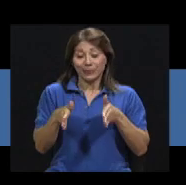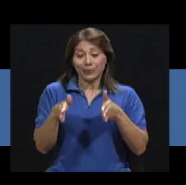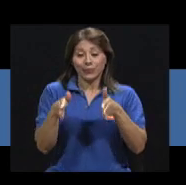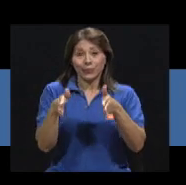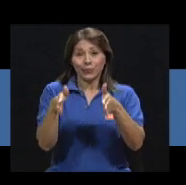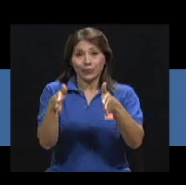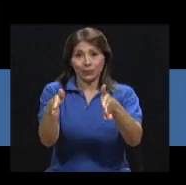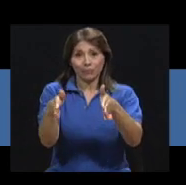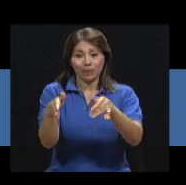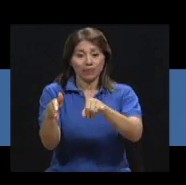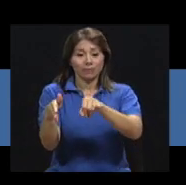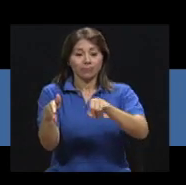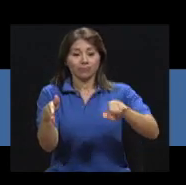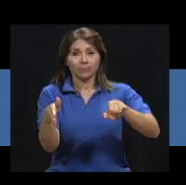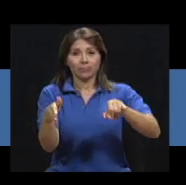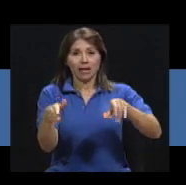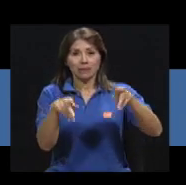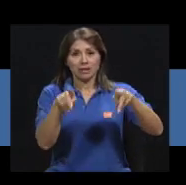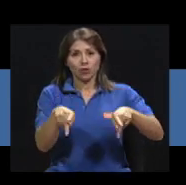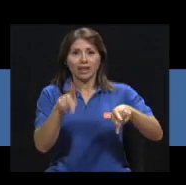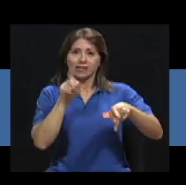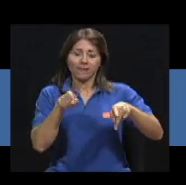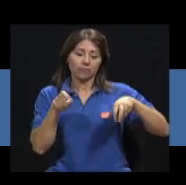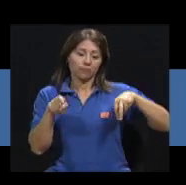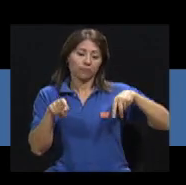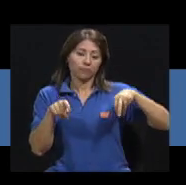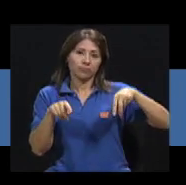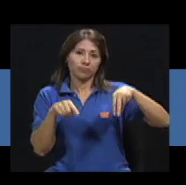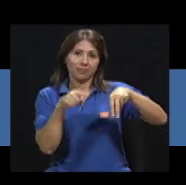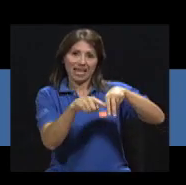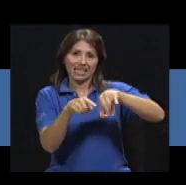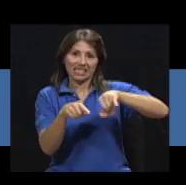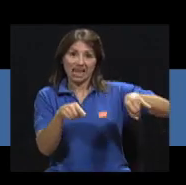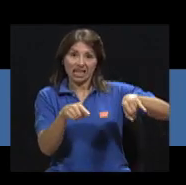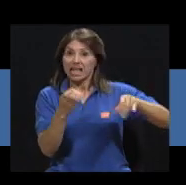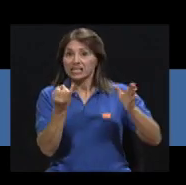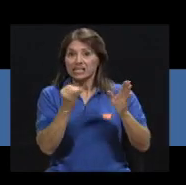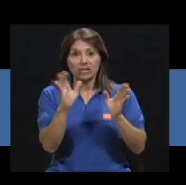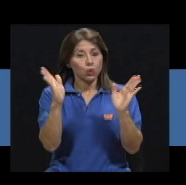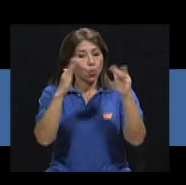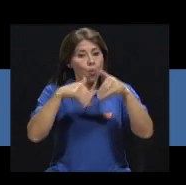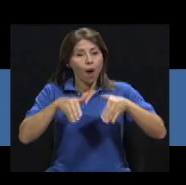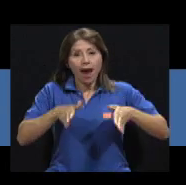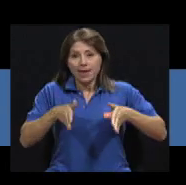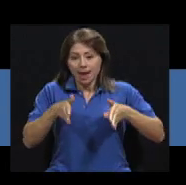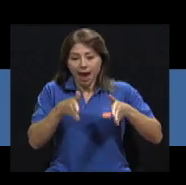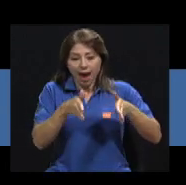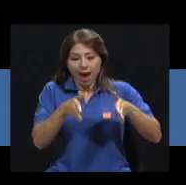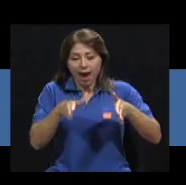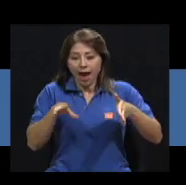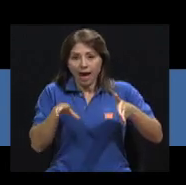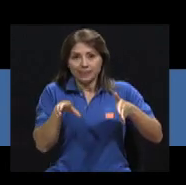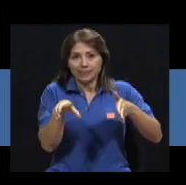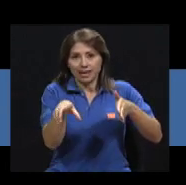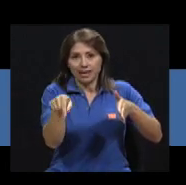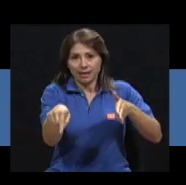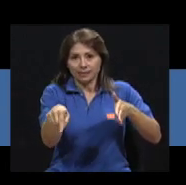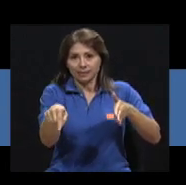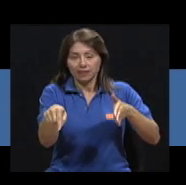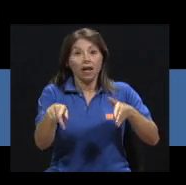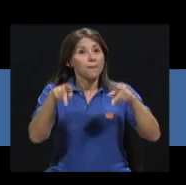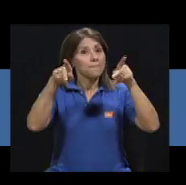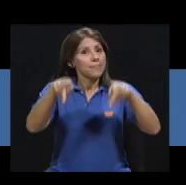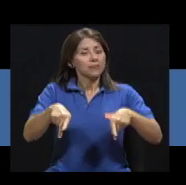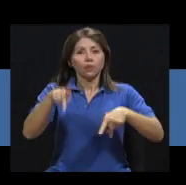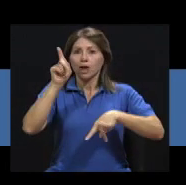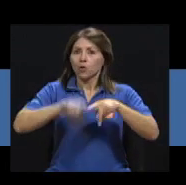por el lado izquierdo de las vías públicas, según la dirección de su marcha, cuando no existan aceras o espacio disponible. Se